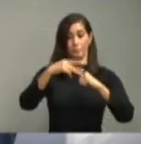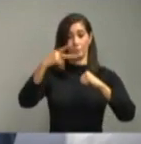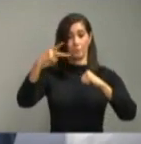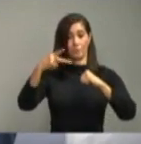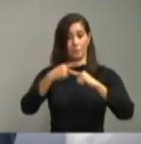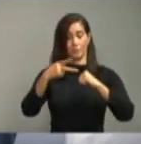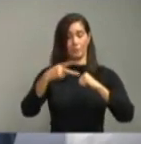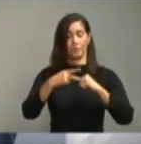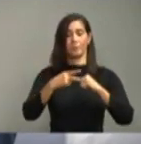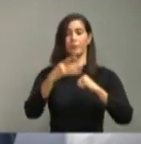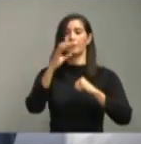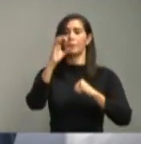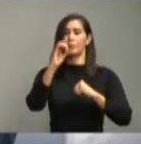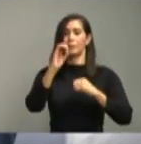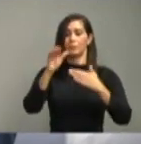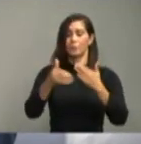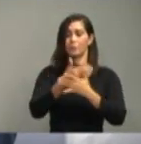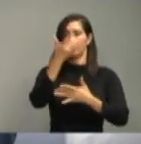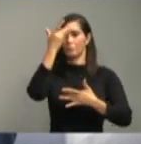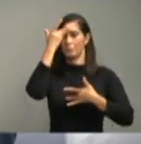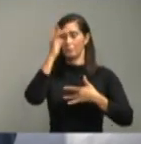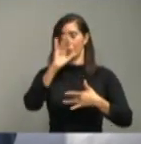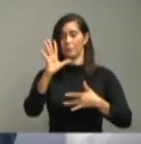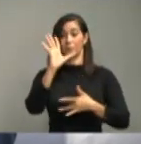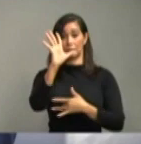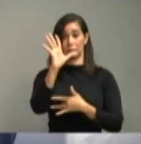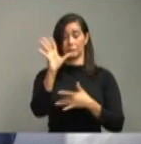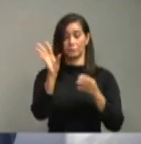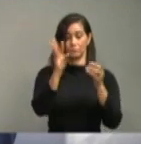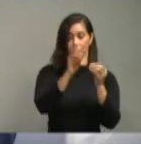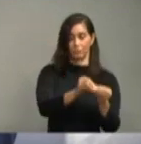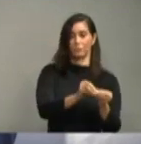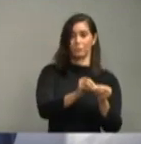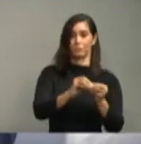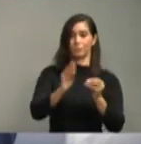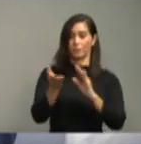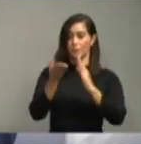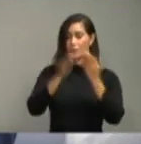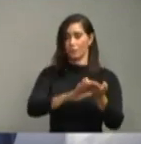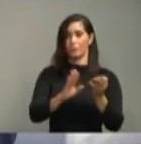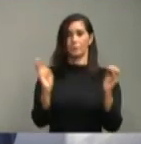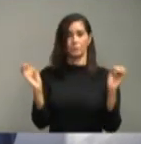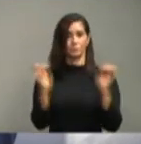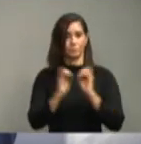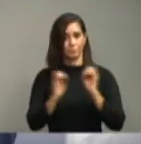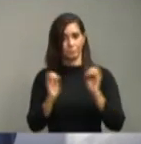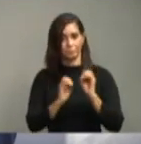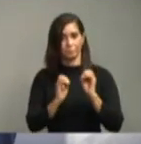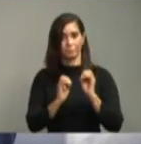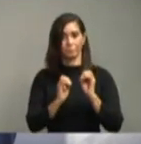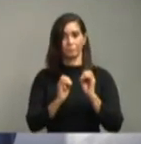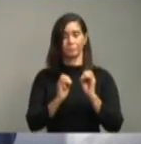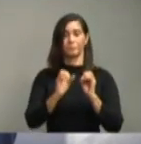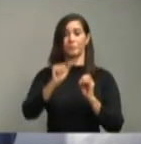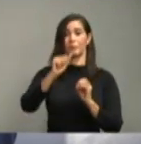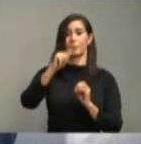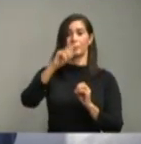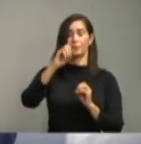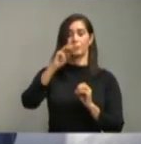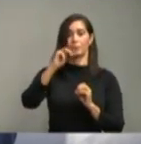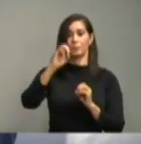0 casos nuevos, 5 acumulados, cero fallecimiento. Ato Mayor,